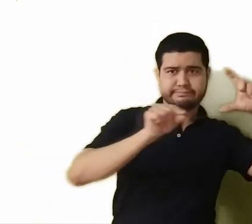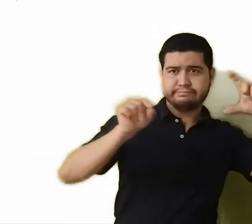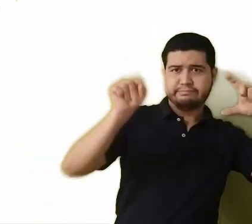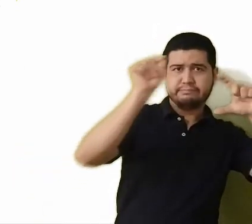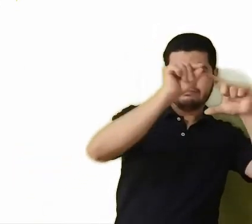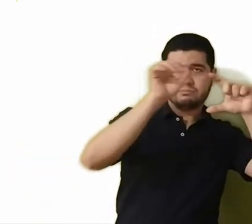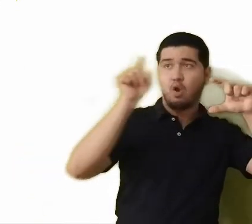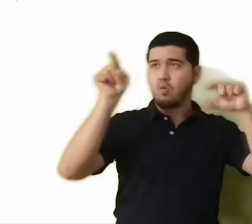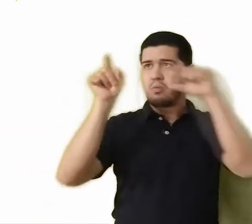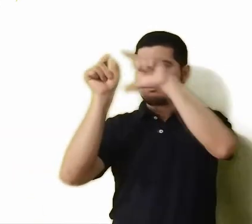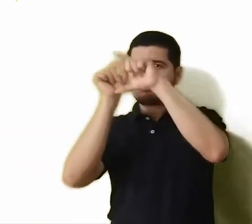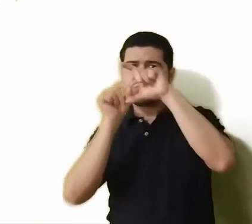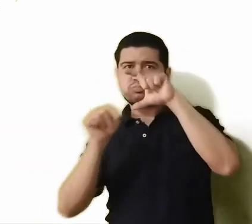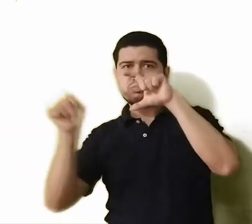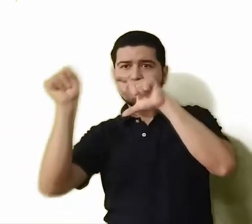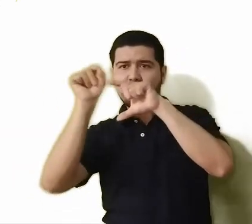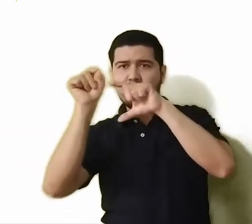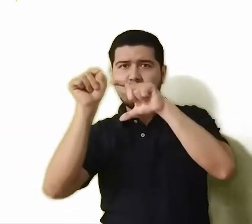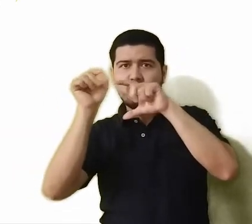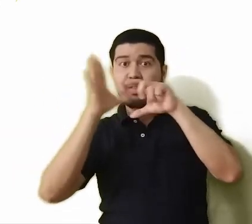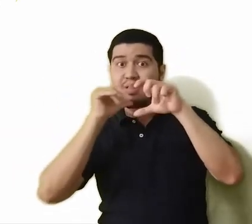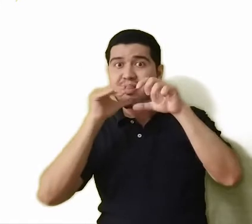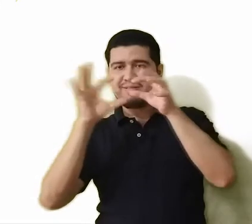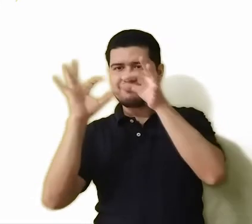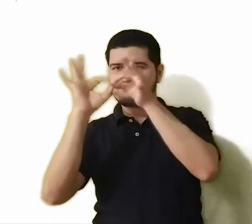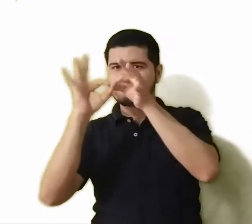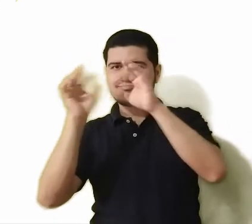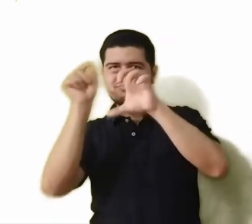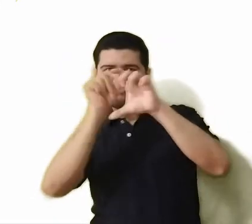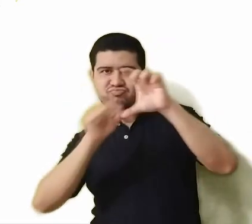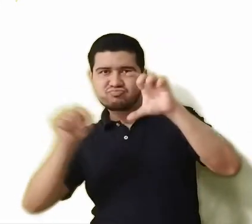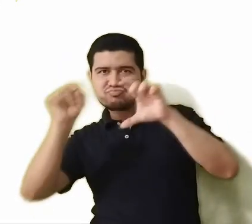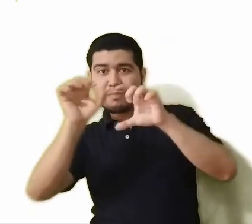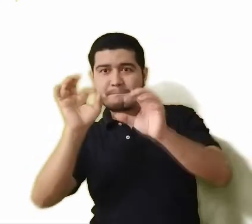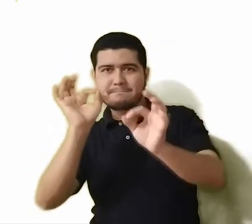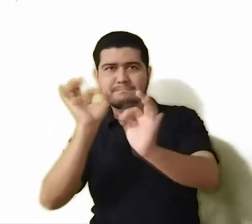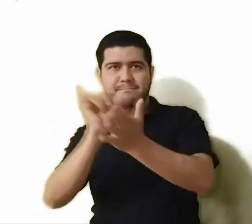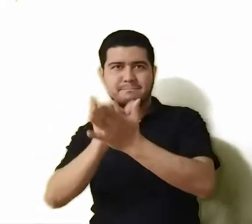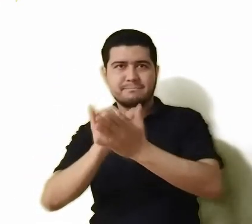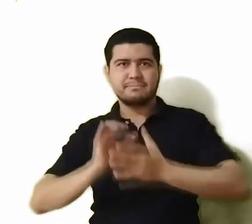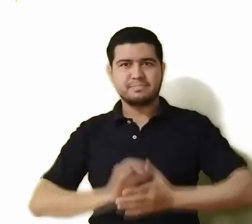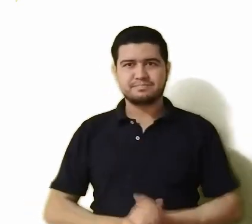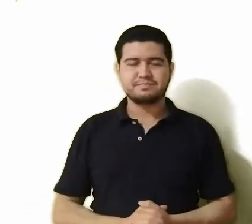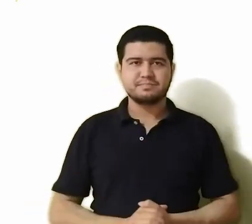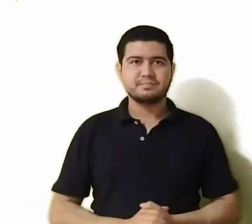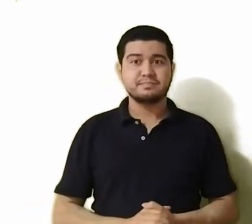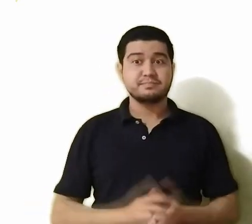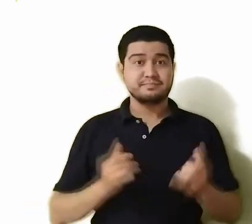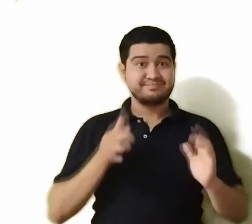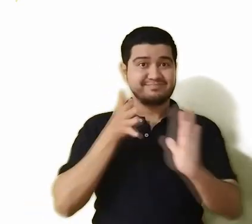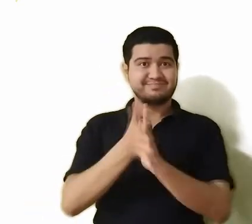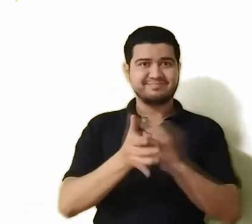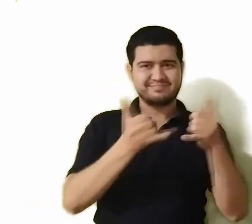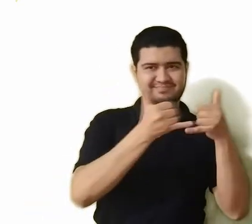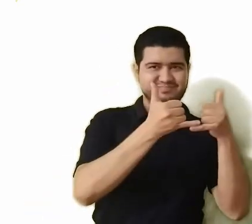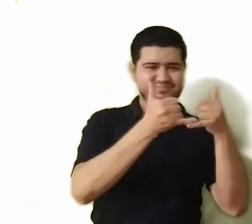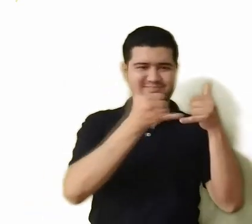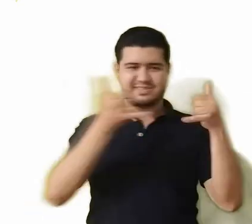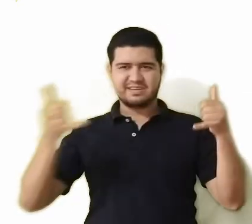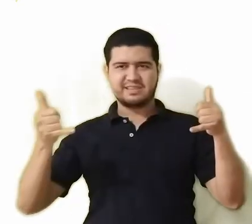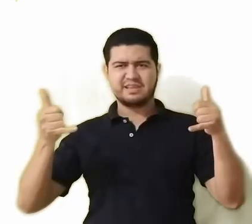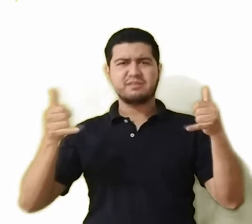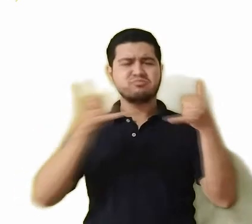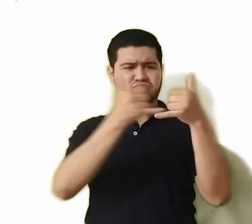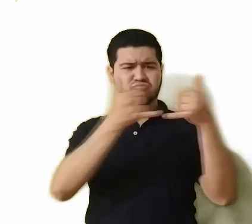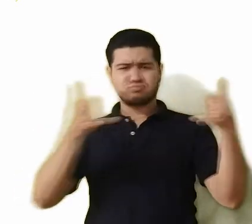puntas no se juntan, por ejemplo una parábola. La recta es una línea de